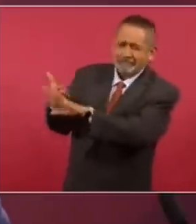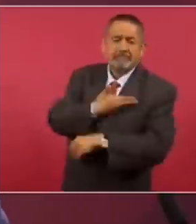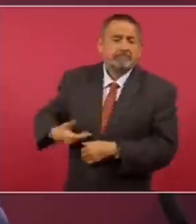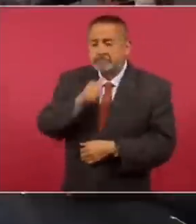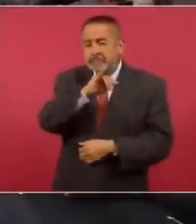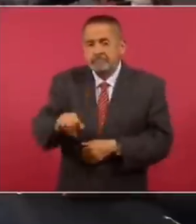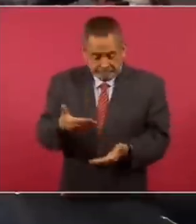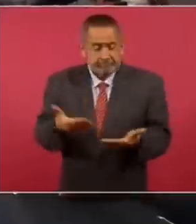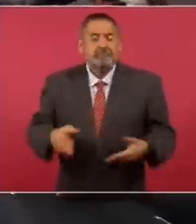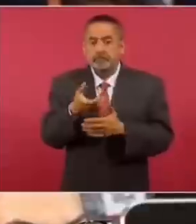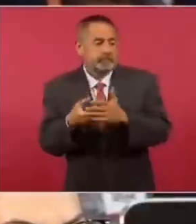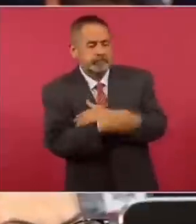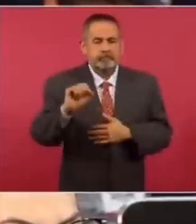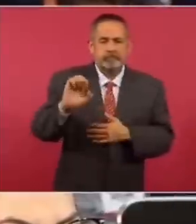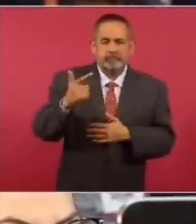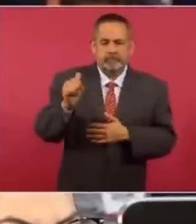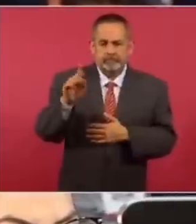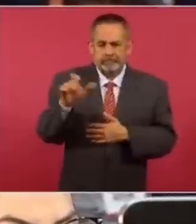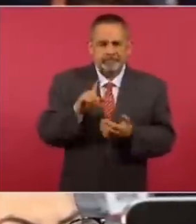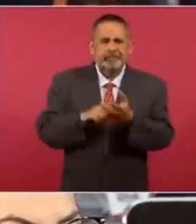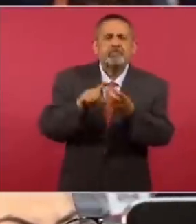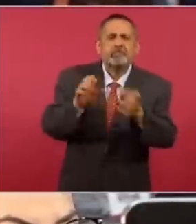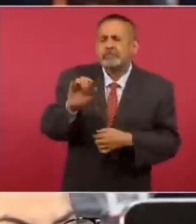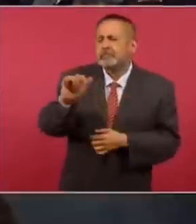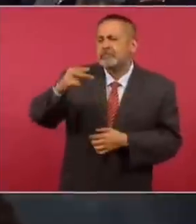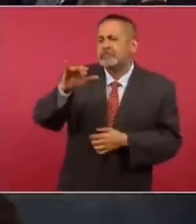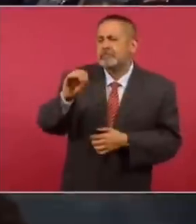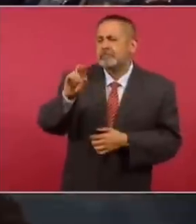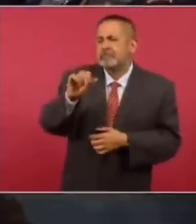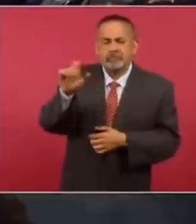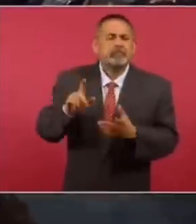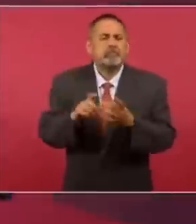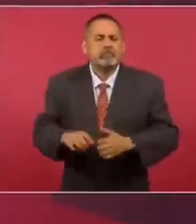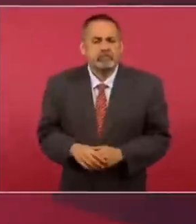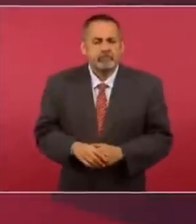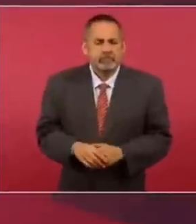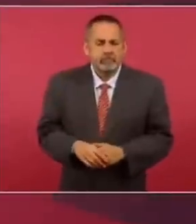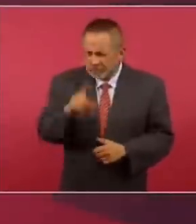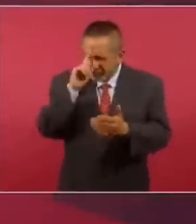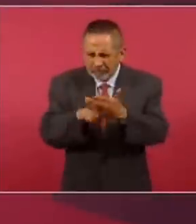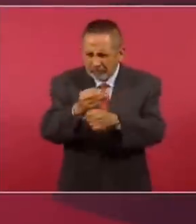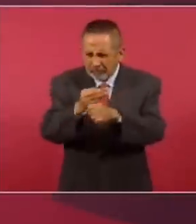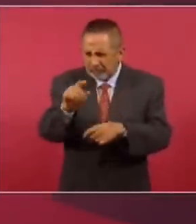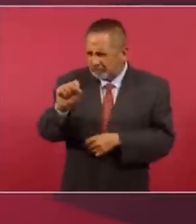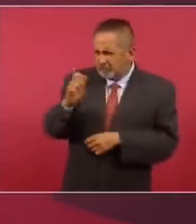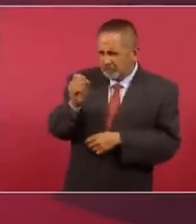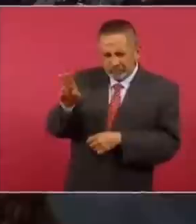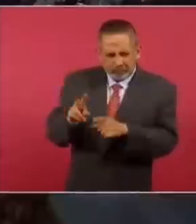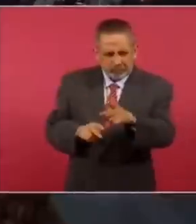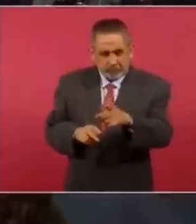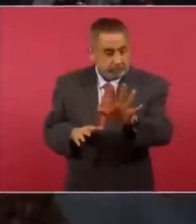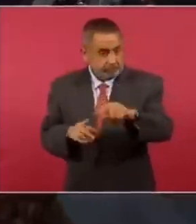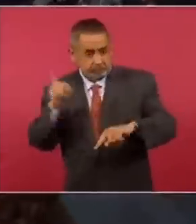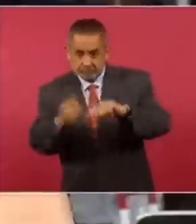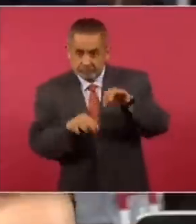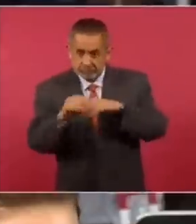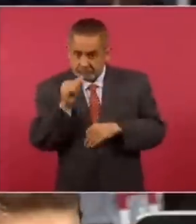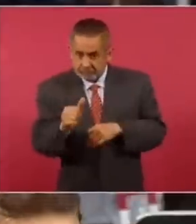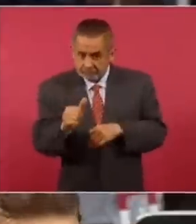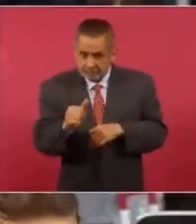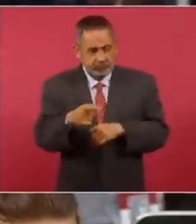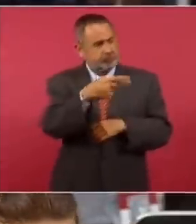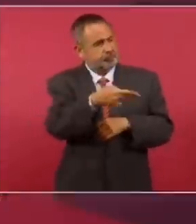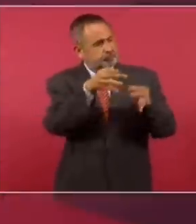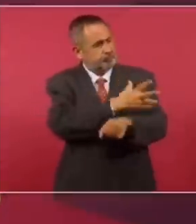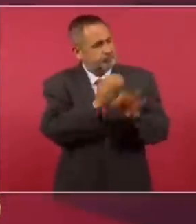presidente como ahora. ¿Nos puede recordar dónde está Ignacio Valle? Está, creo que en gobernación, pero también... ¿Él no ha perdido el empleo y tampoco ha perdido